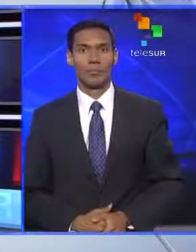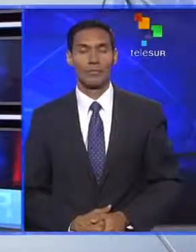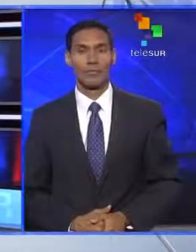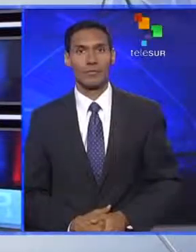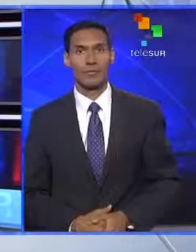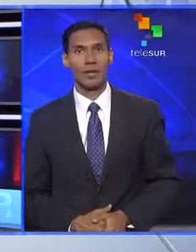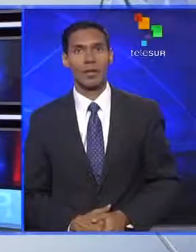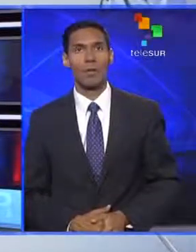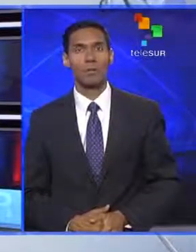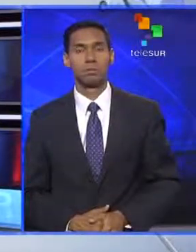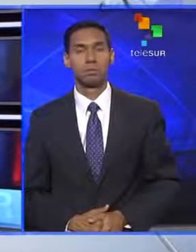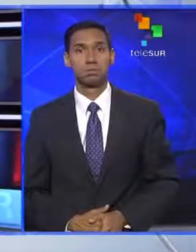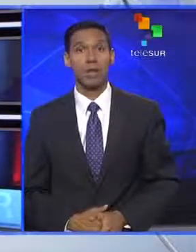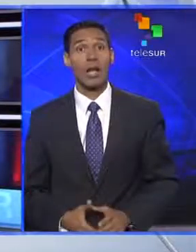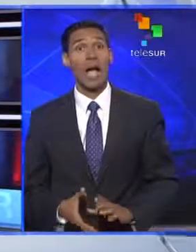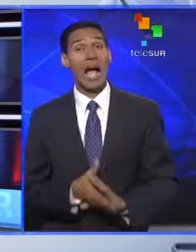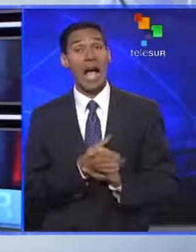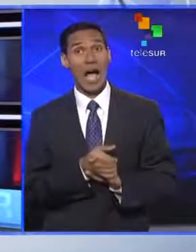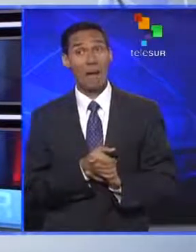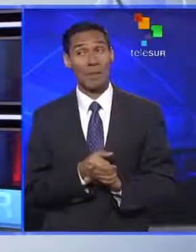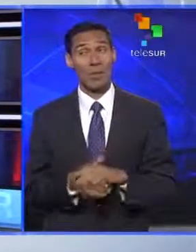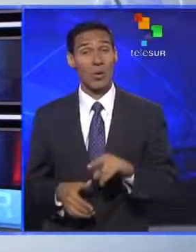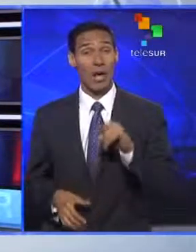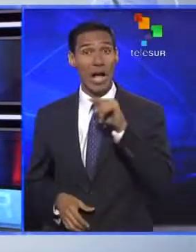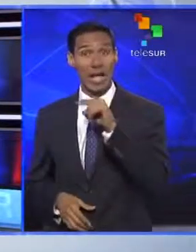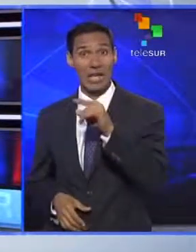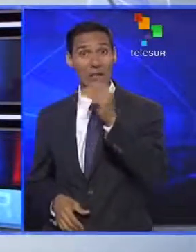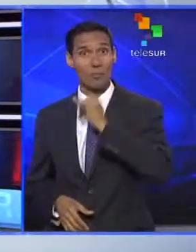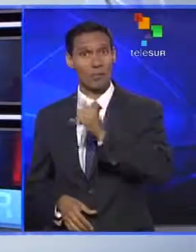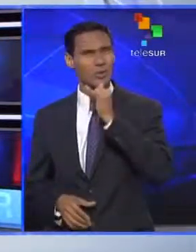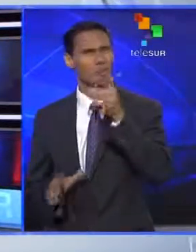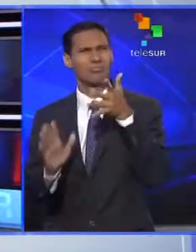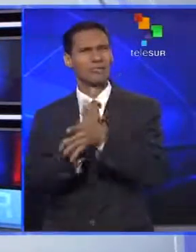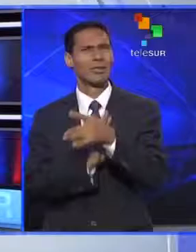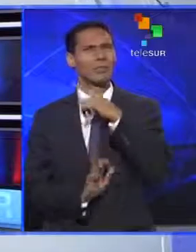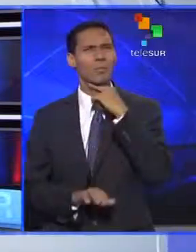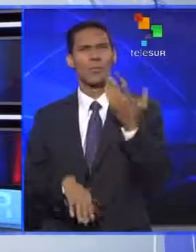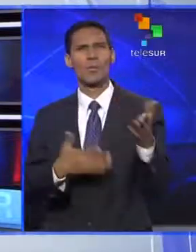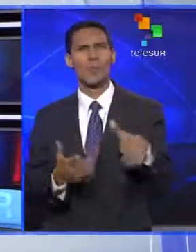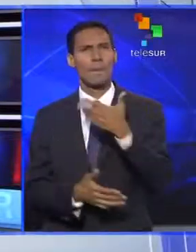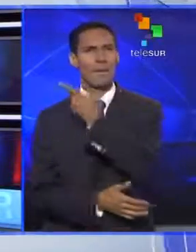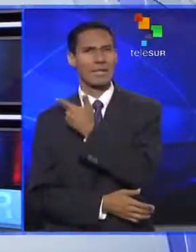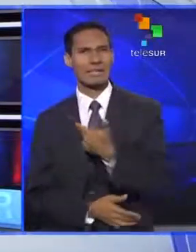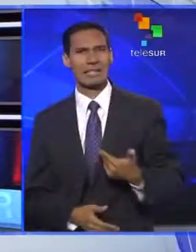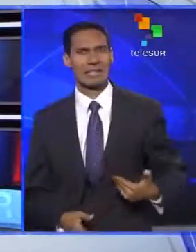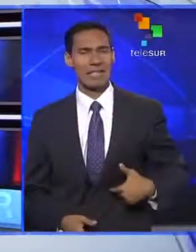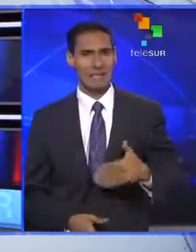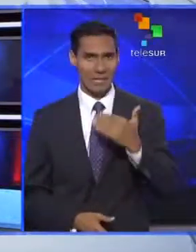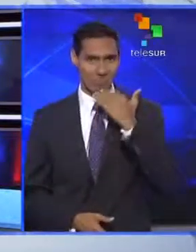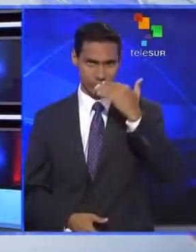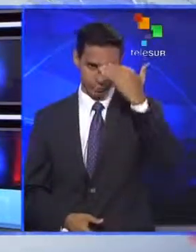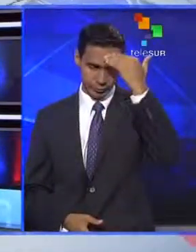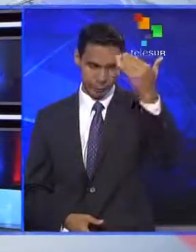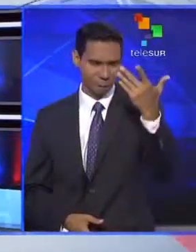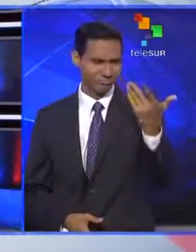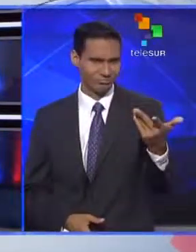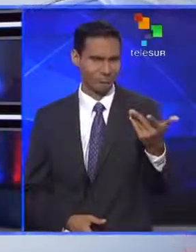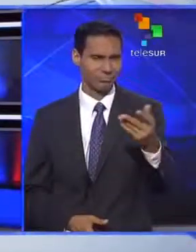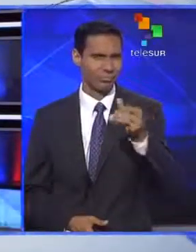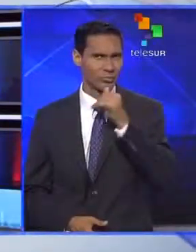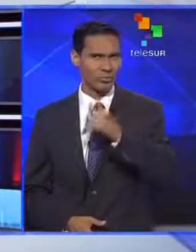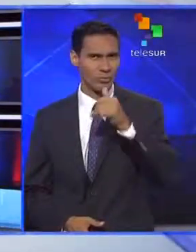Bueno, a esta hora nuestro corresponsal Sergio Rodrigo nos ofrece más detalles sobre el fallecimiento del presidente de la República Saharaui,